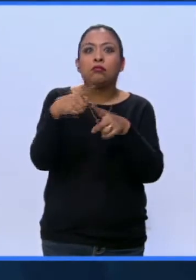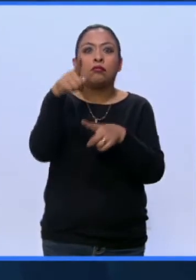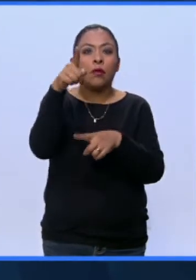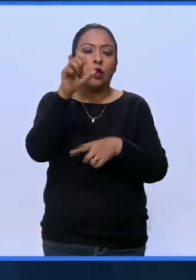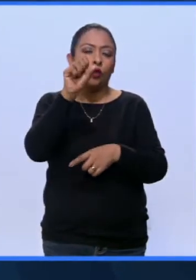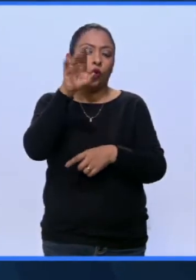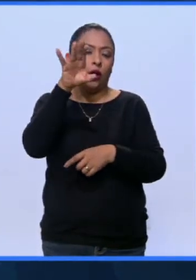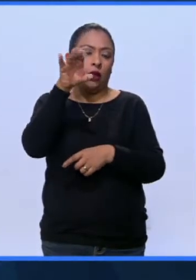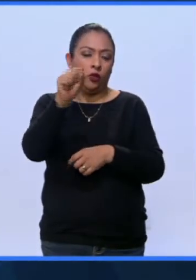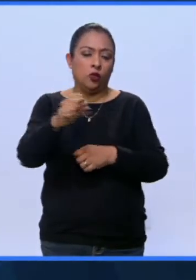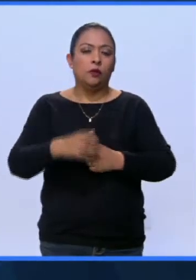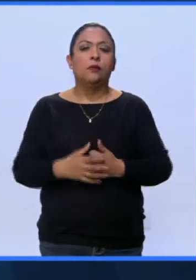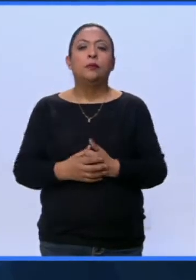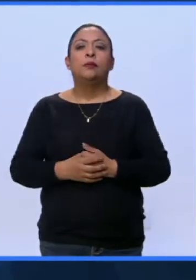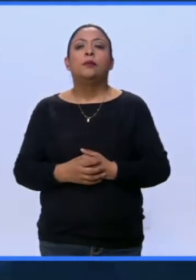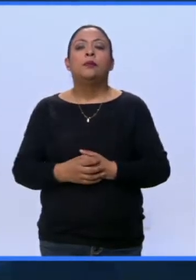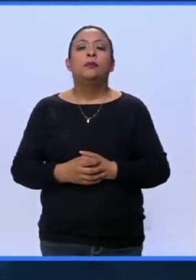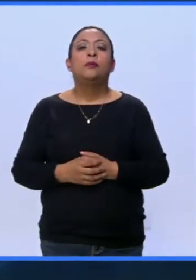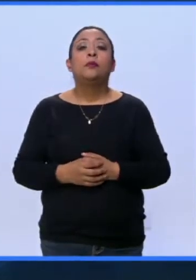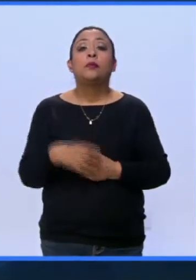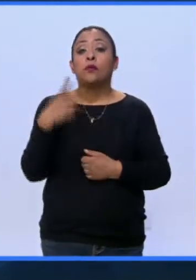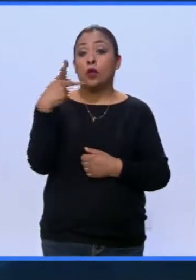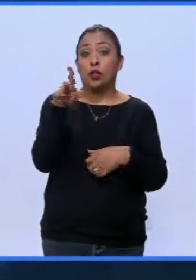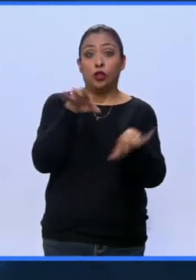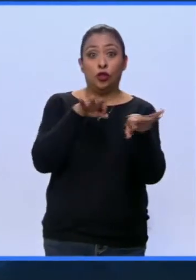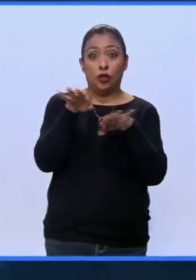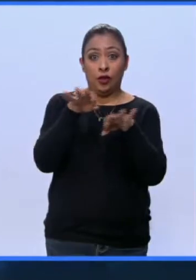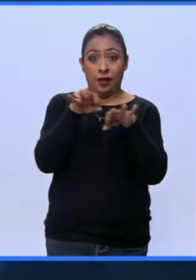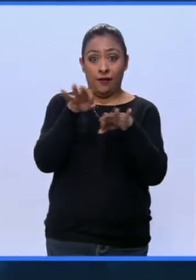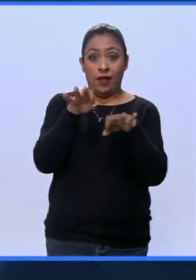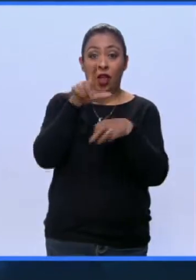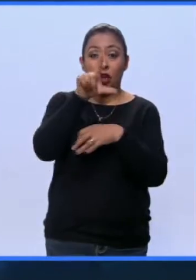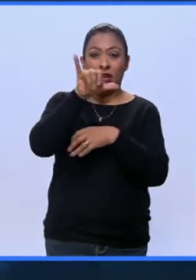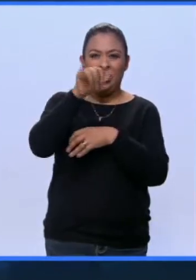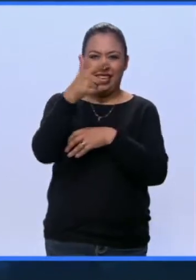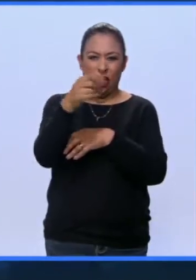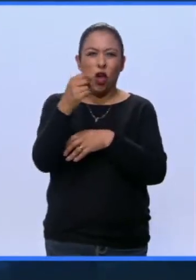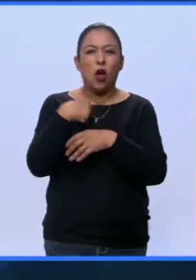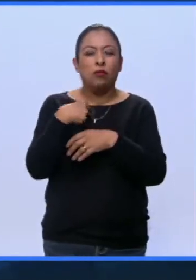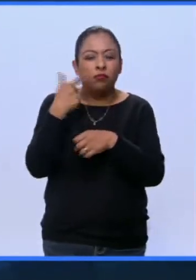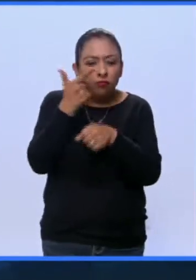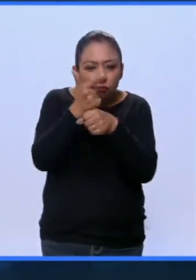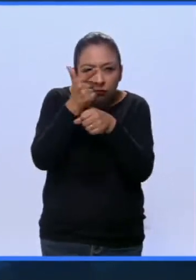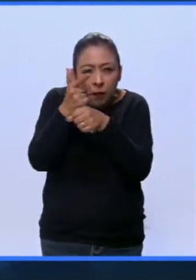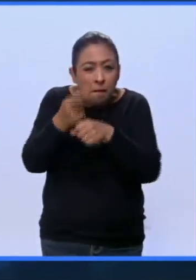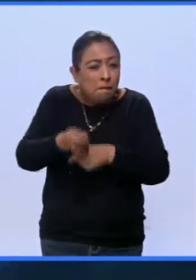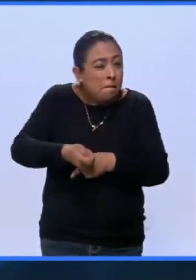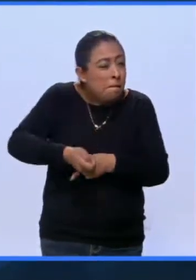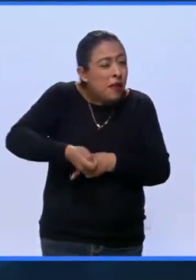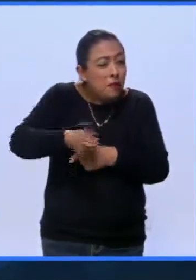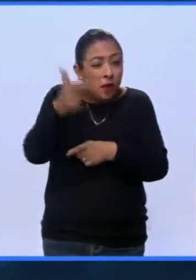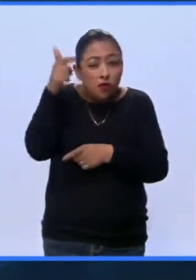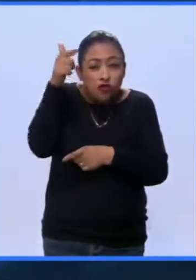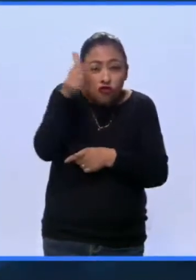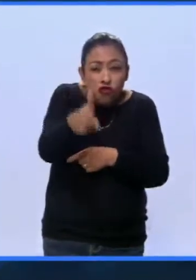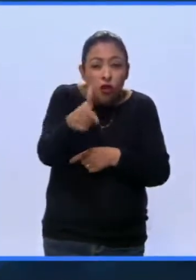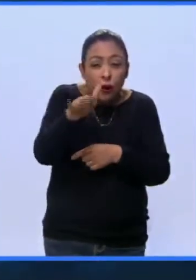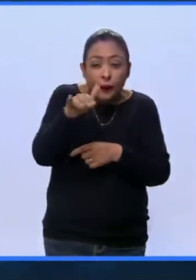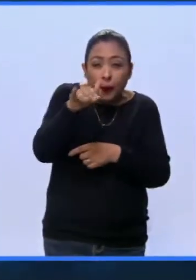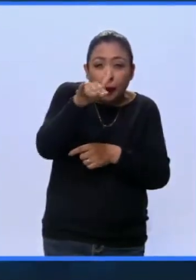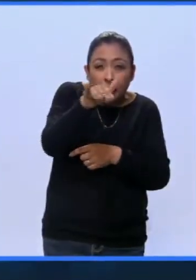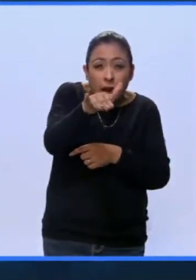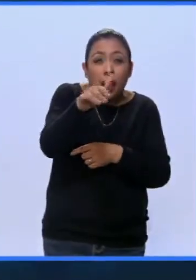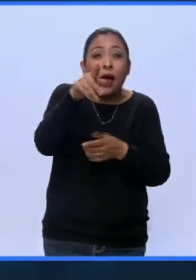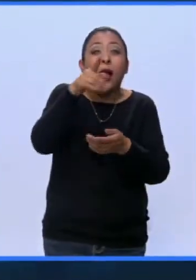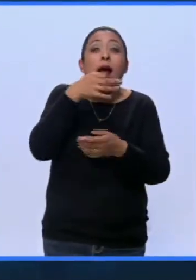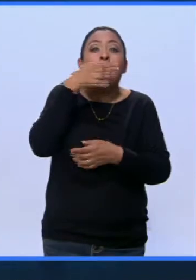Sueca. Por su trabajo en LIGO, el observatorio que detectó por primera vez las ondas gravitacionales